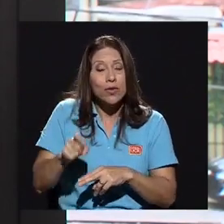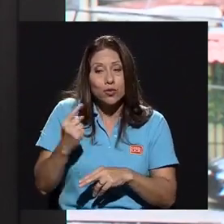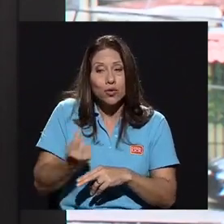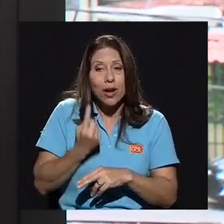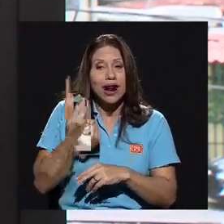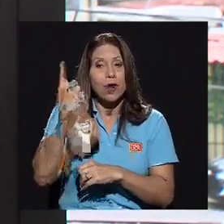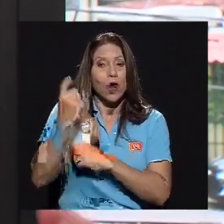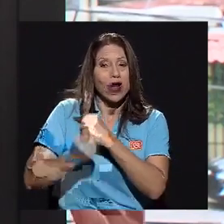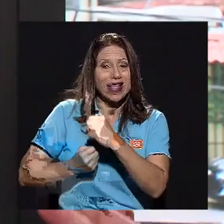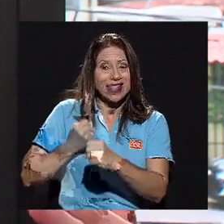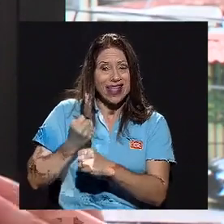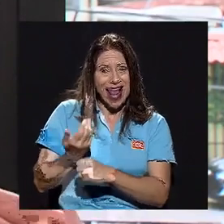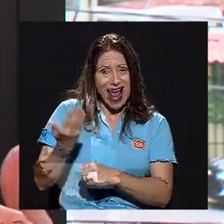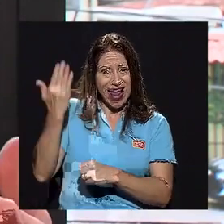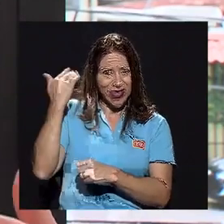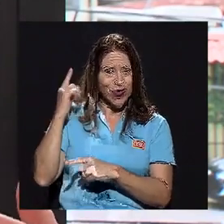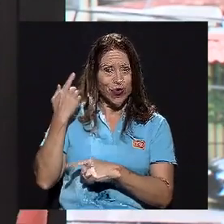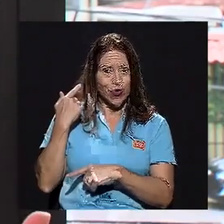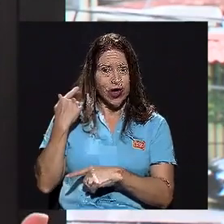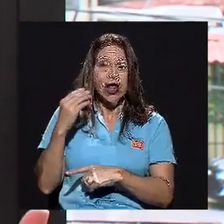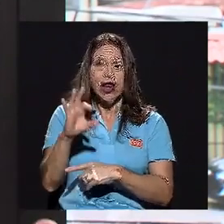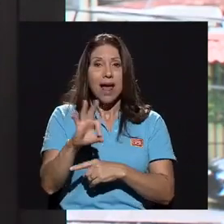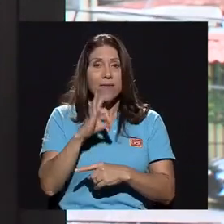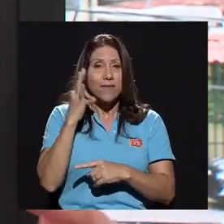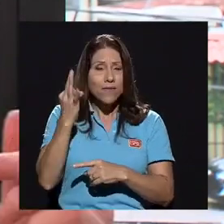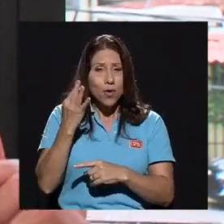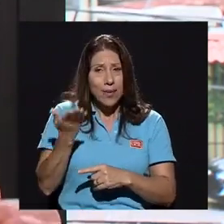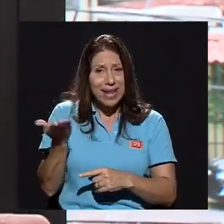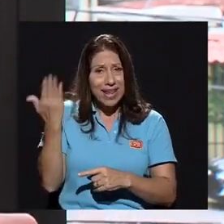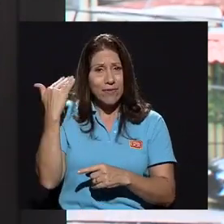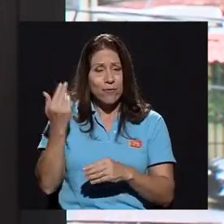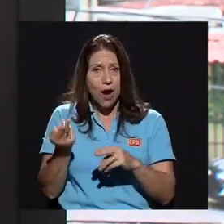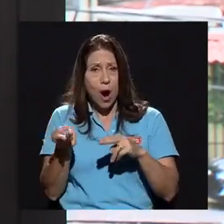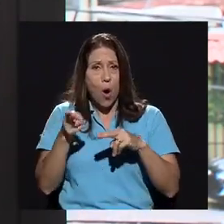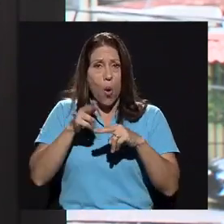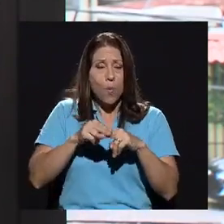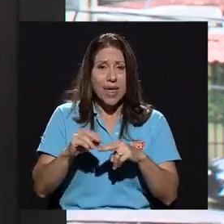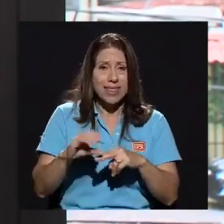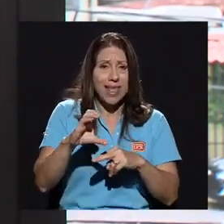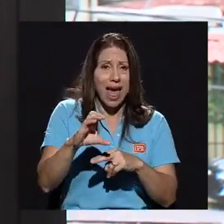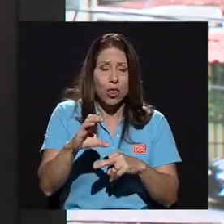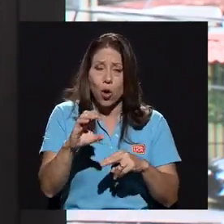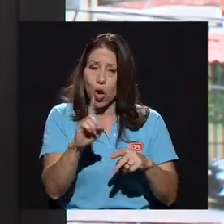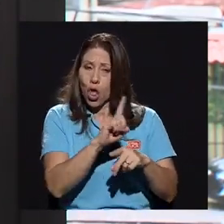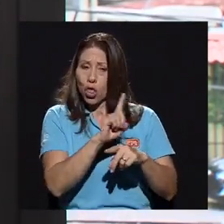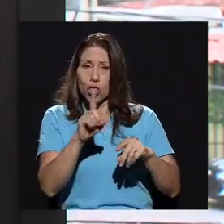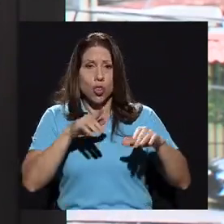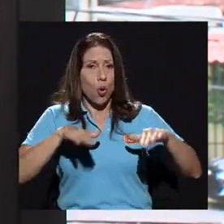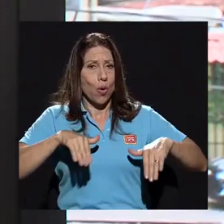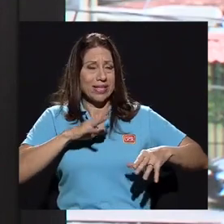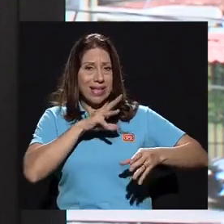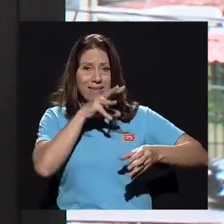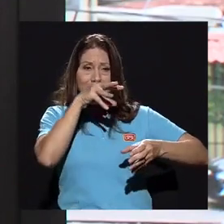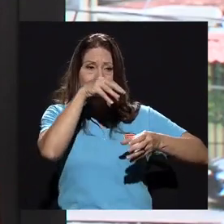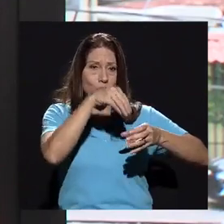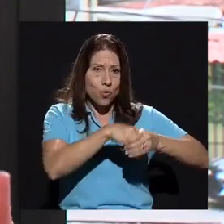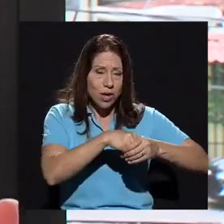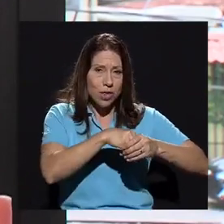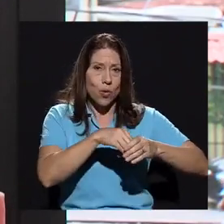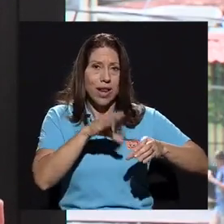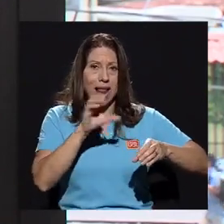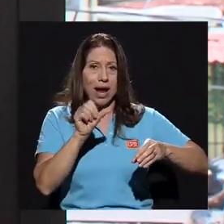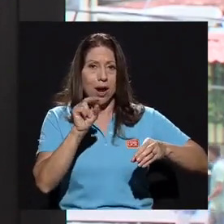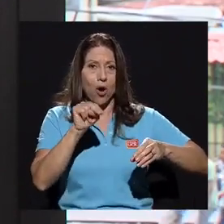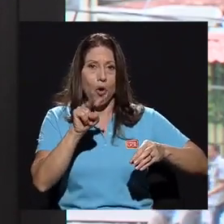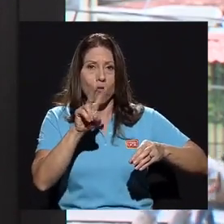ese año y que la forma en que fue aumentado no estaba incluido dentro de la convención colectiva y por lo